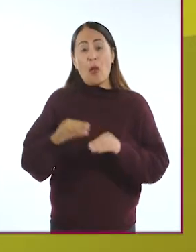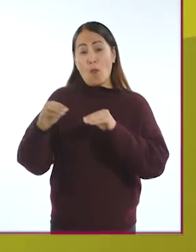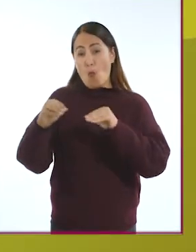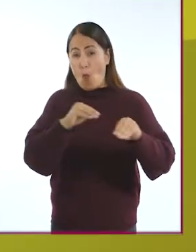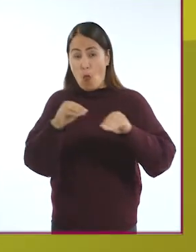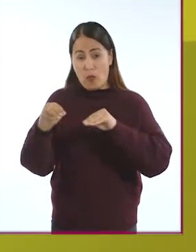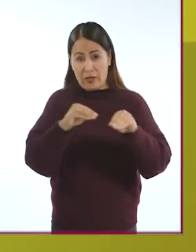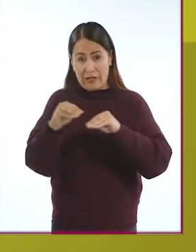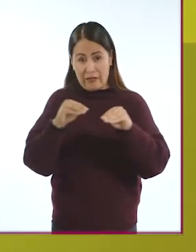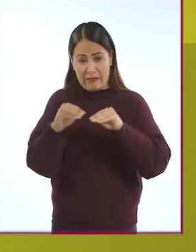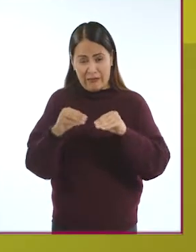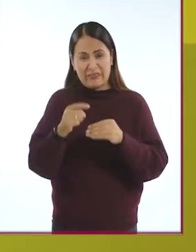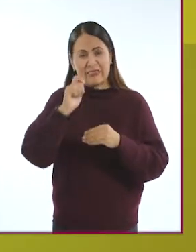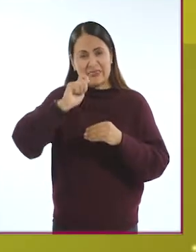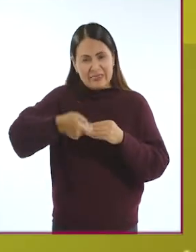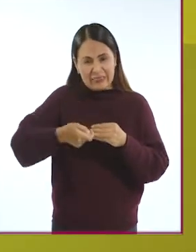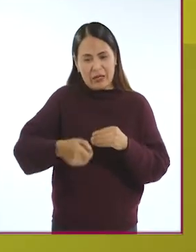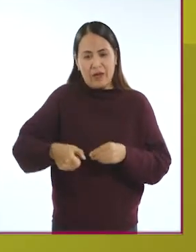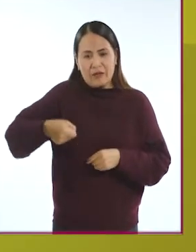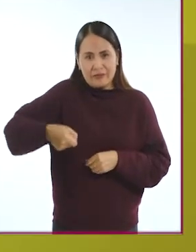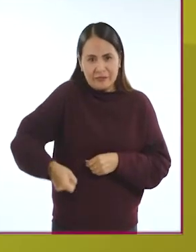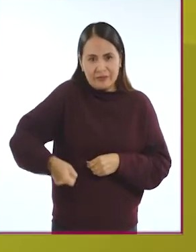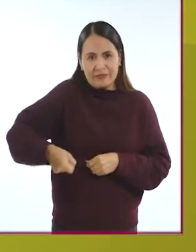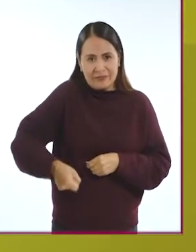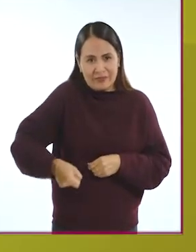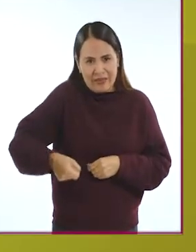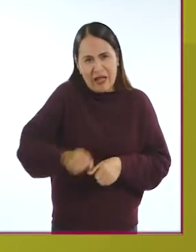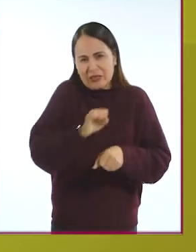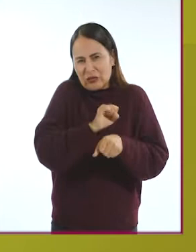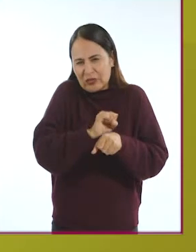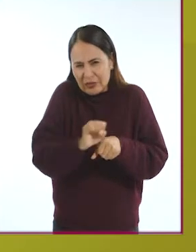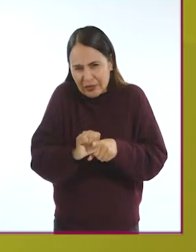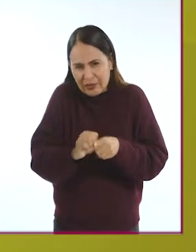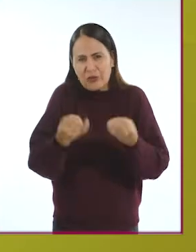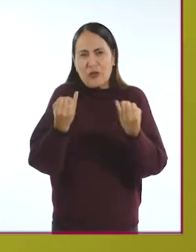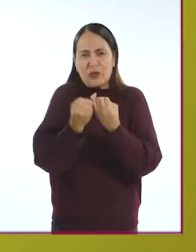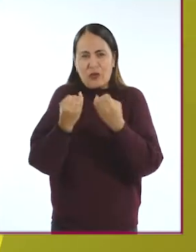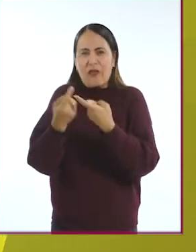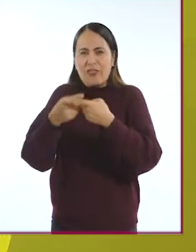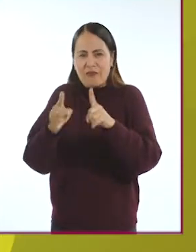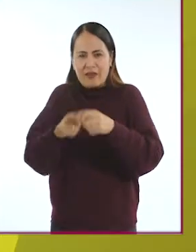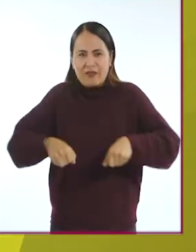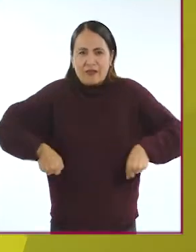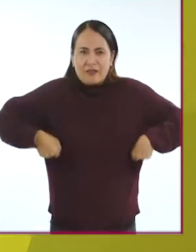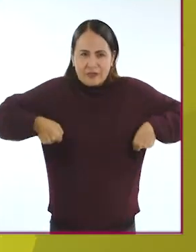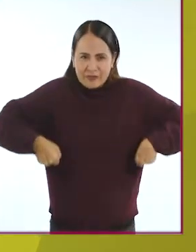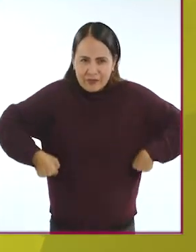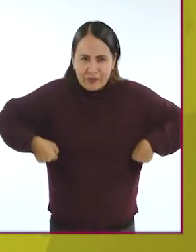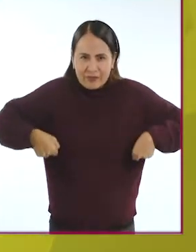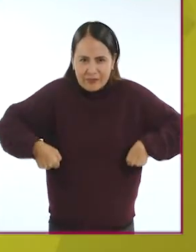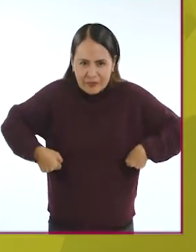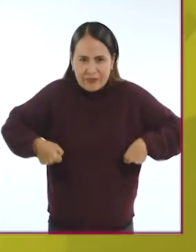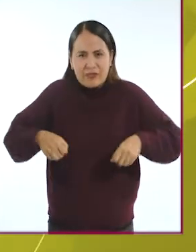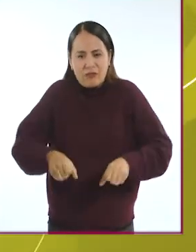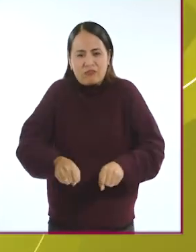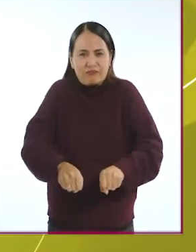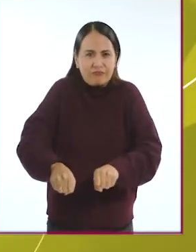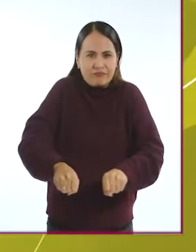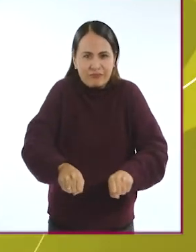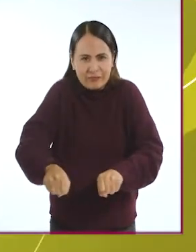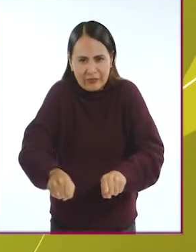En movilidad podemos encontrar desde los bastones más sencillos, los diferentes tipos de muletas, los andadores,